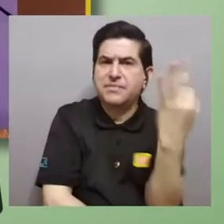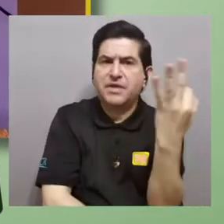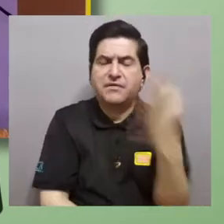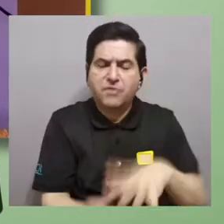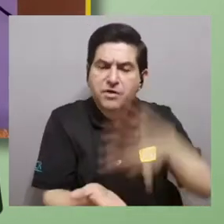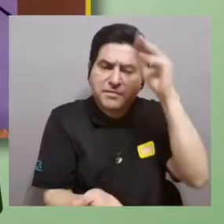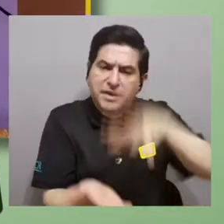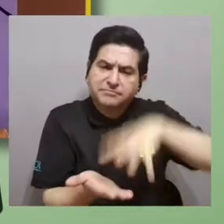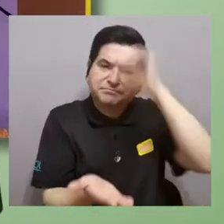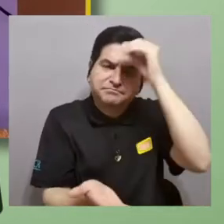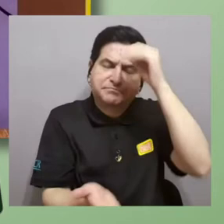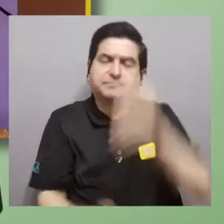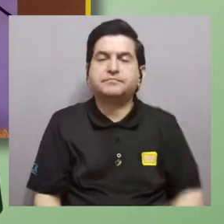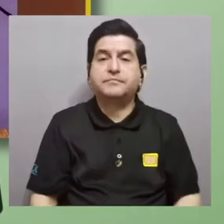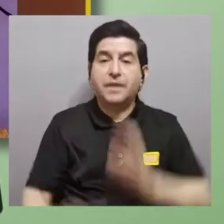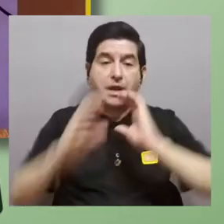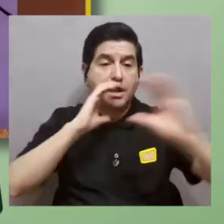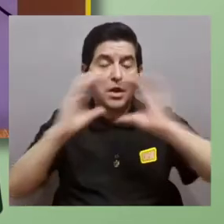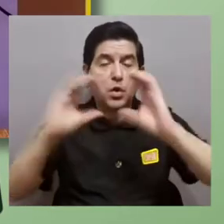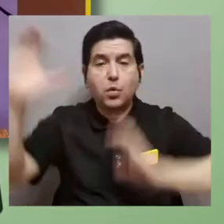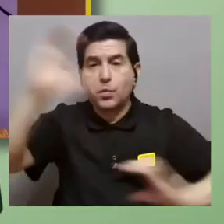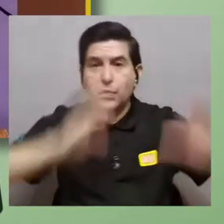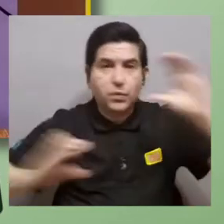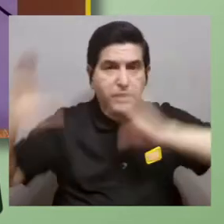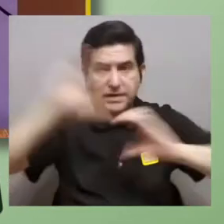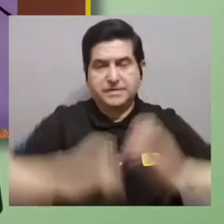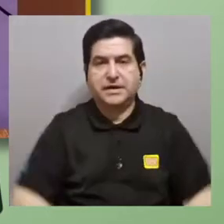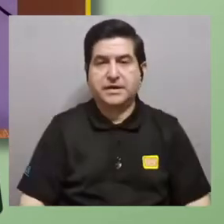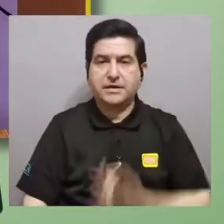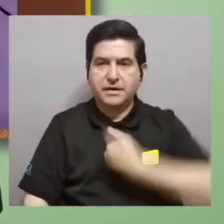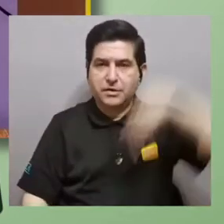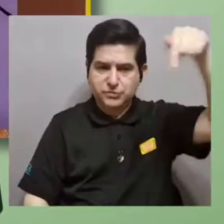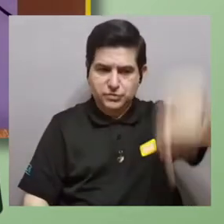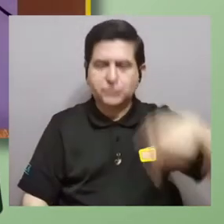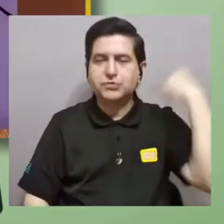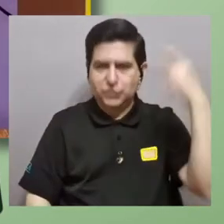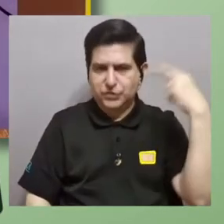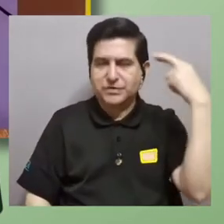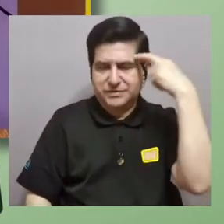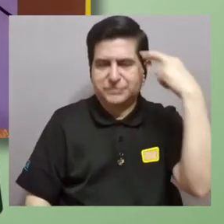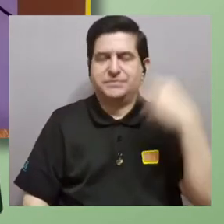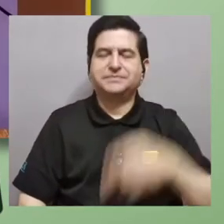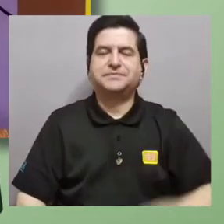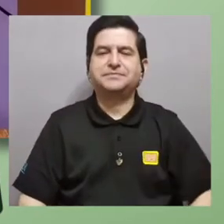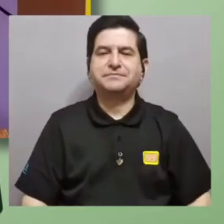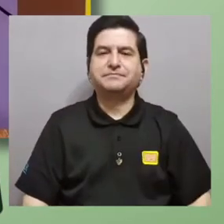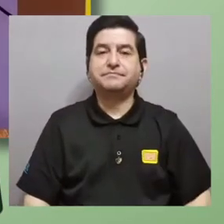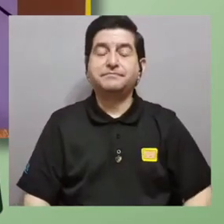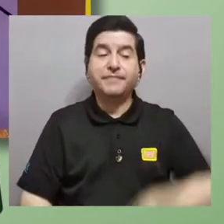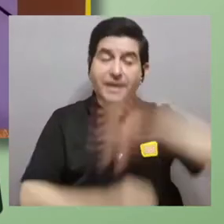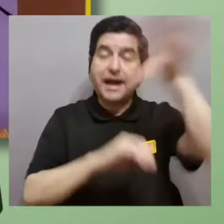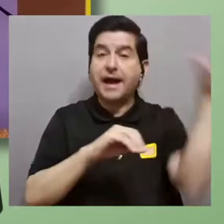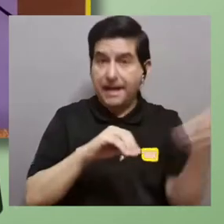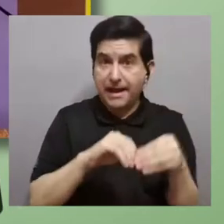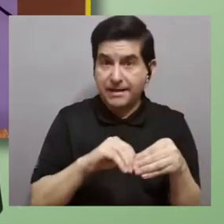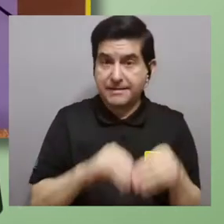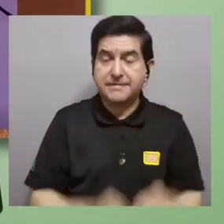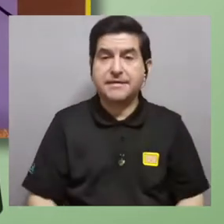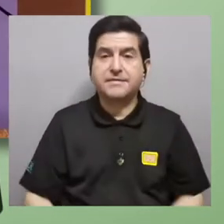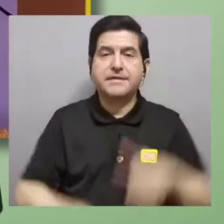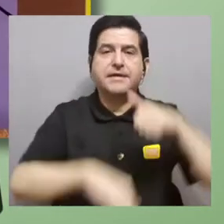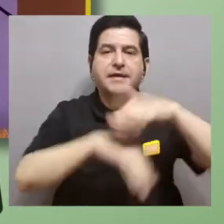forma en que aprendemos y comunicamos la ciencia. Y por eso estamos hoy aquí. Y como añadido,